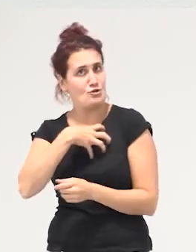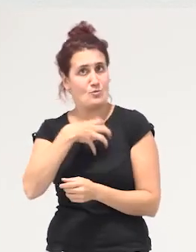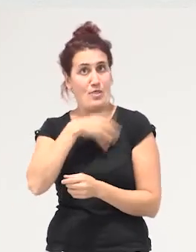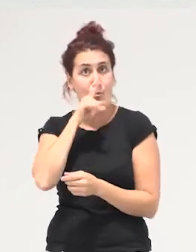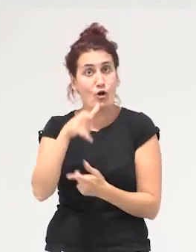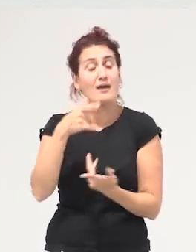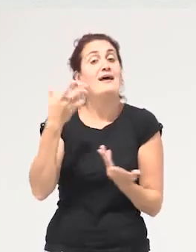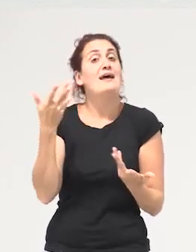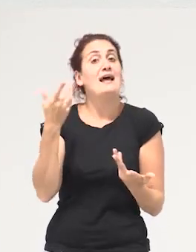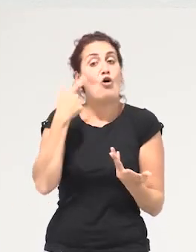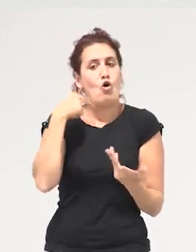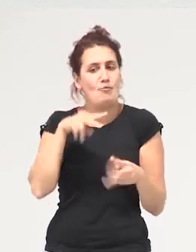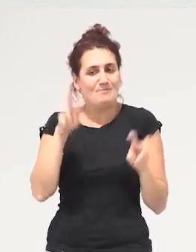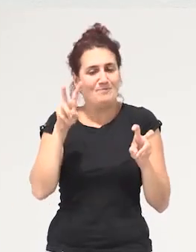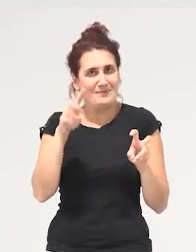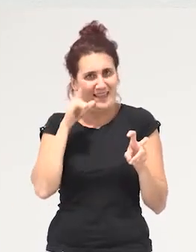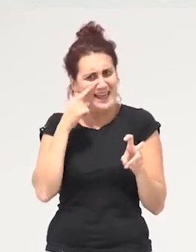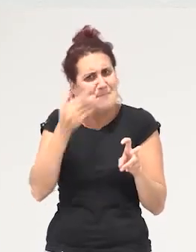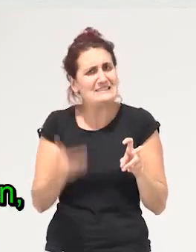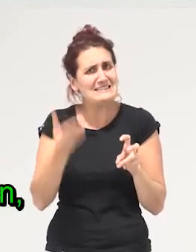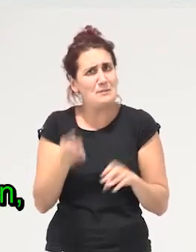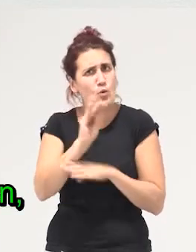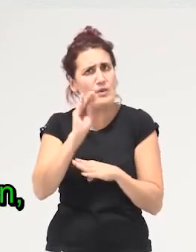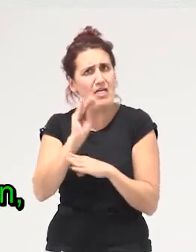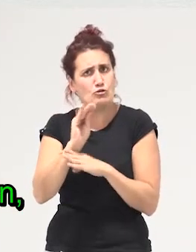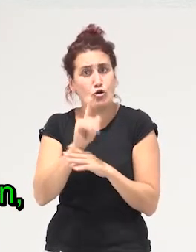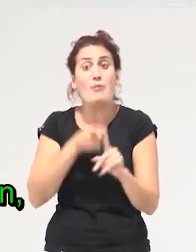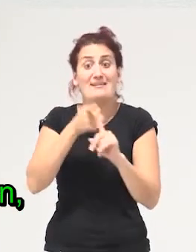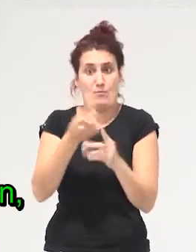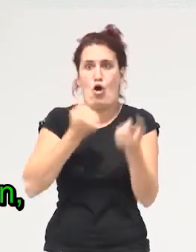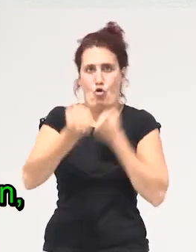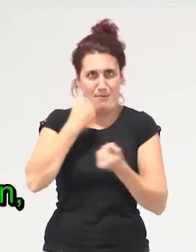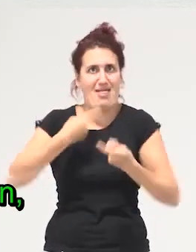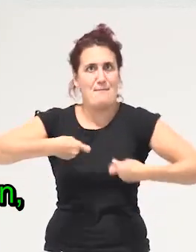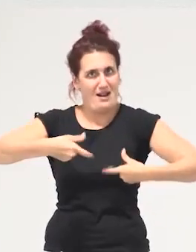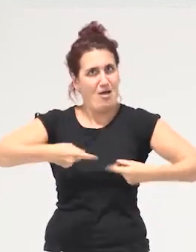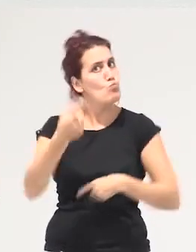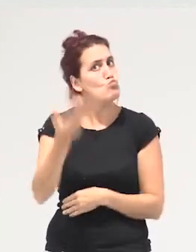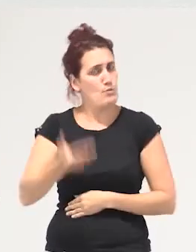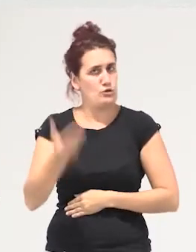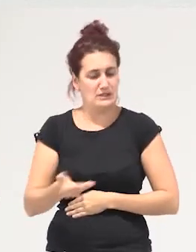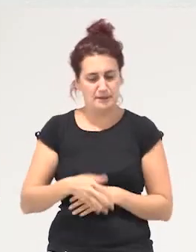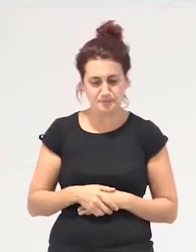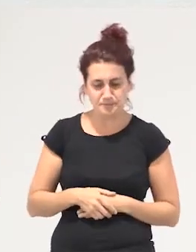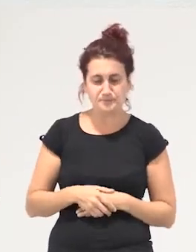con esta loa a lo imprescindibles que son los cuidados para la economía de mercado también por ejemplo entonces yo creo que necesitamos recuperar